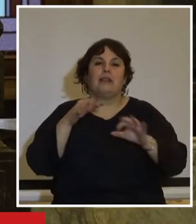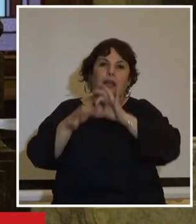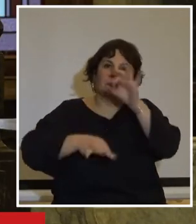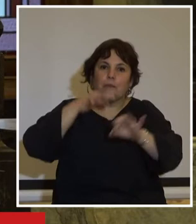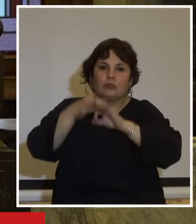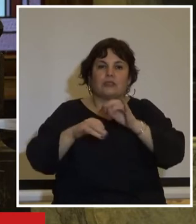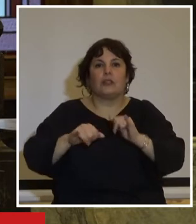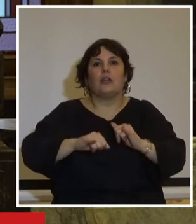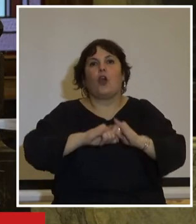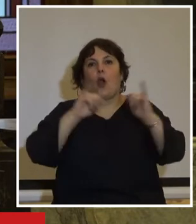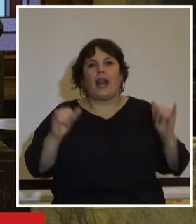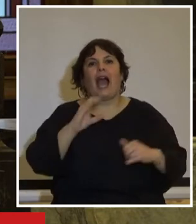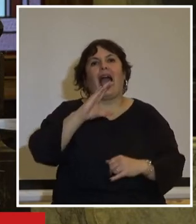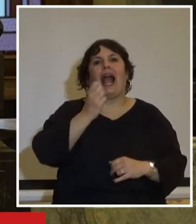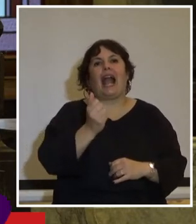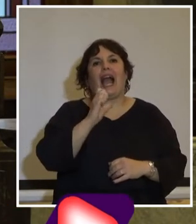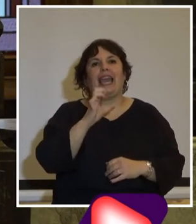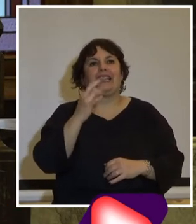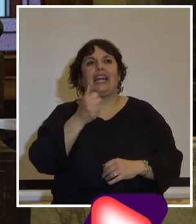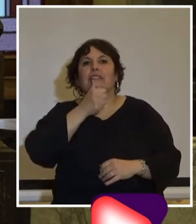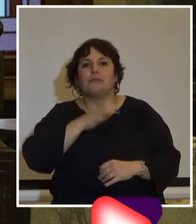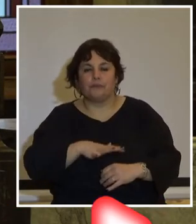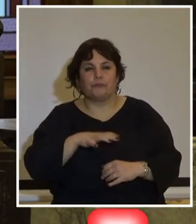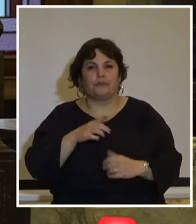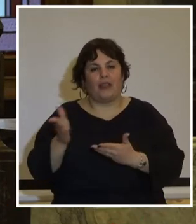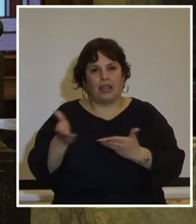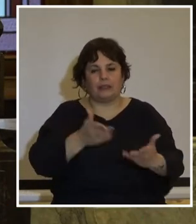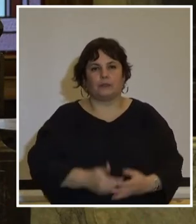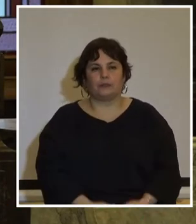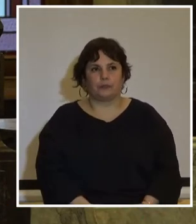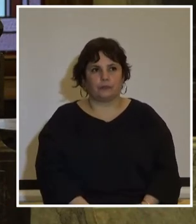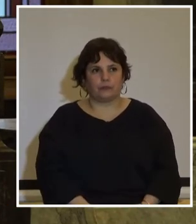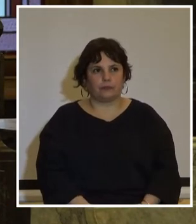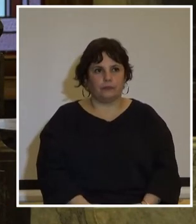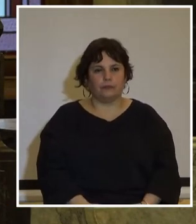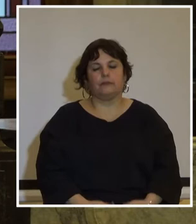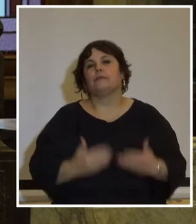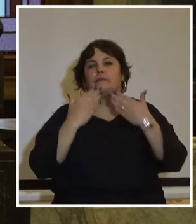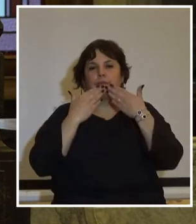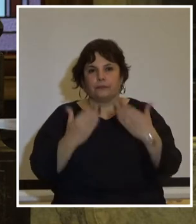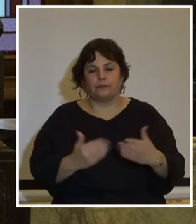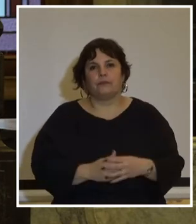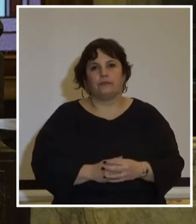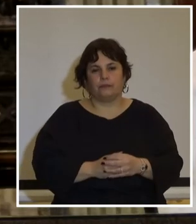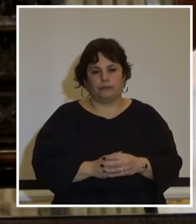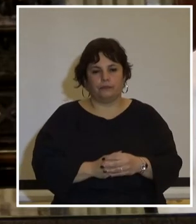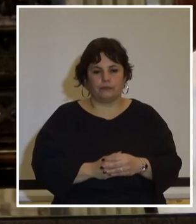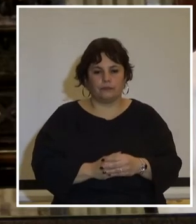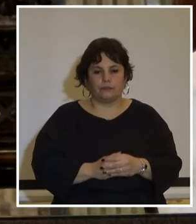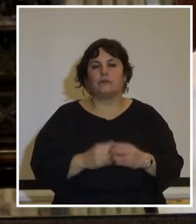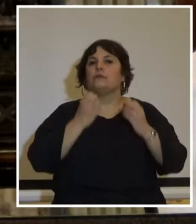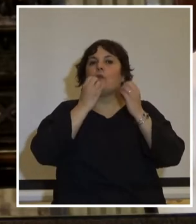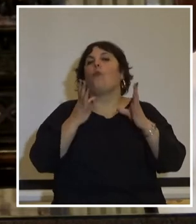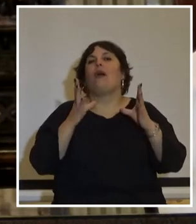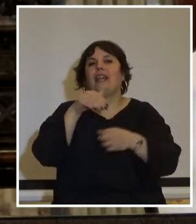la jornada de hoy. Gerardo Caetano, historiador, politólogo. Adelante. Muchas gracias. Buenas